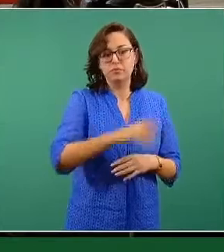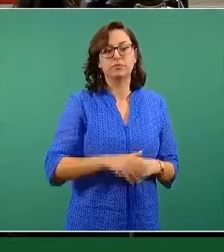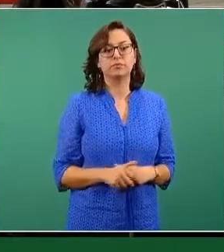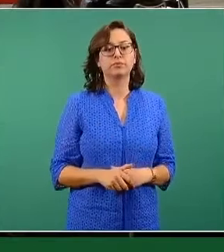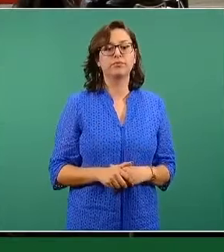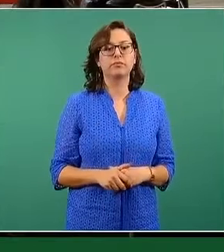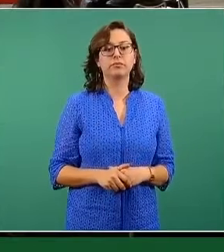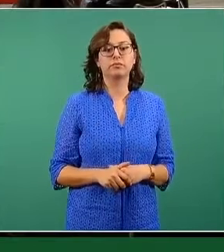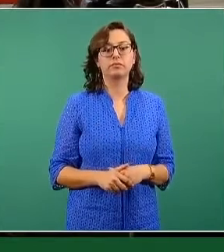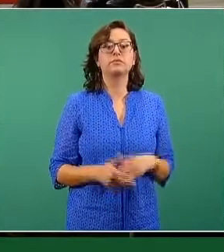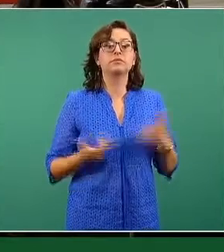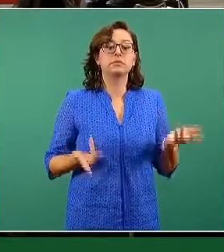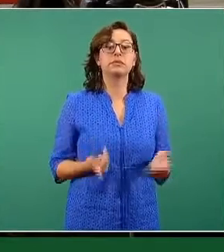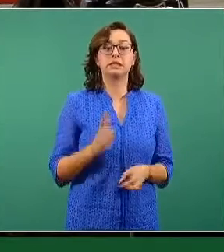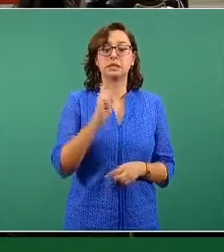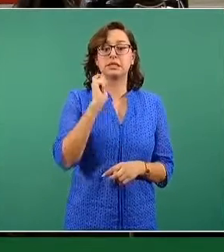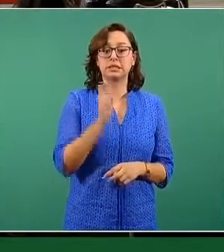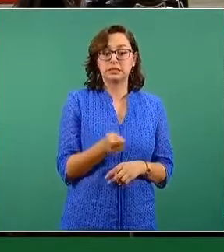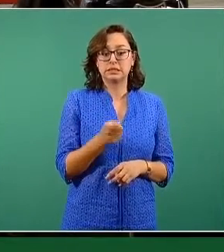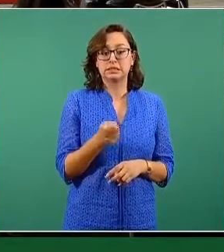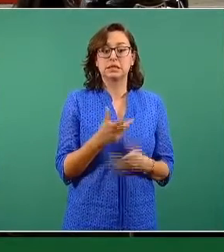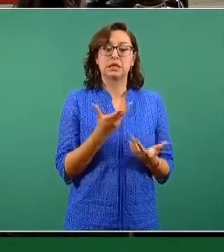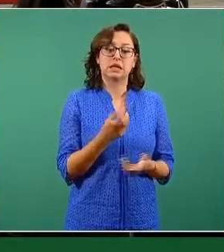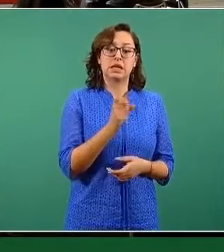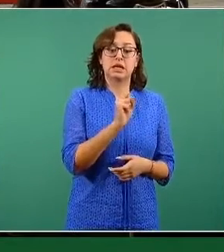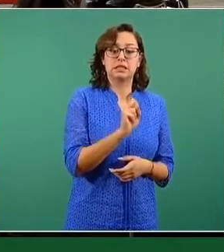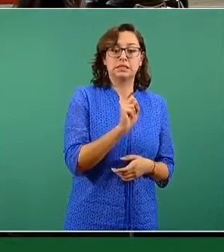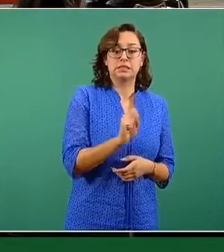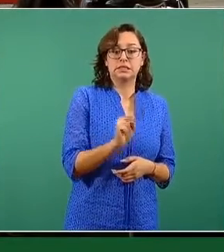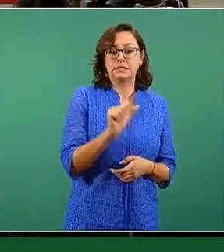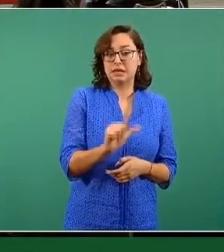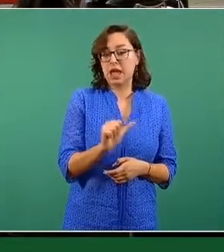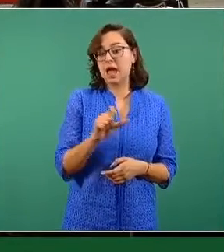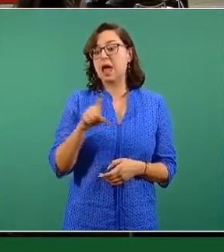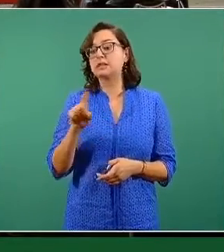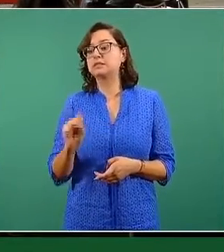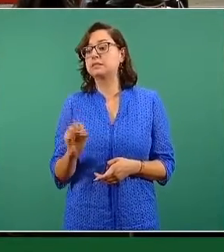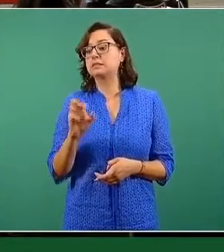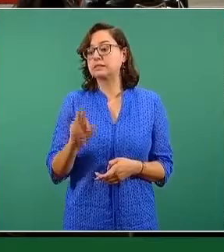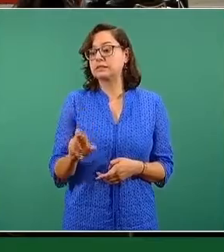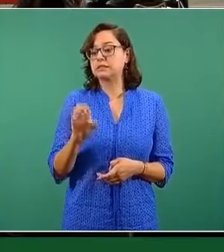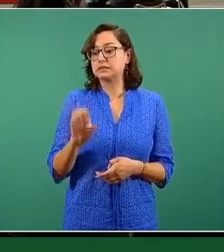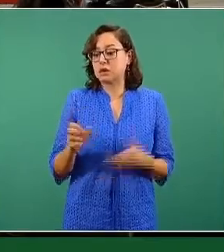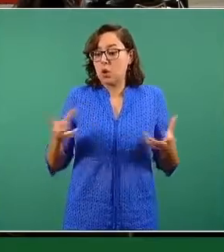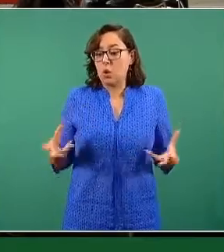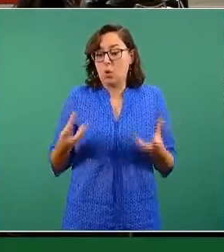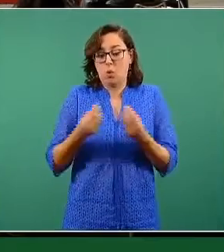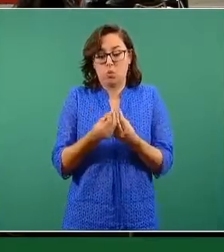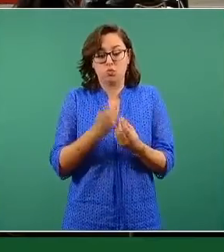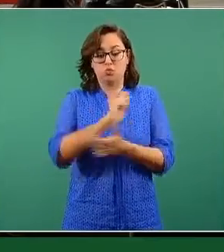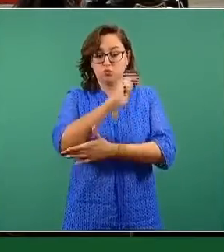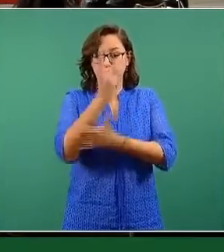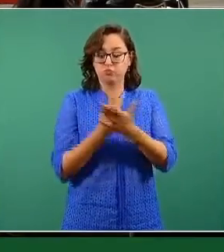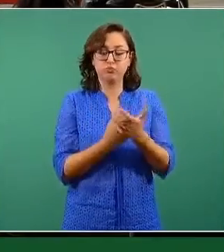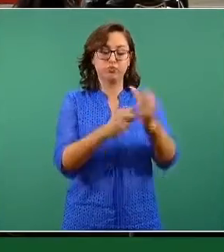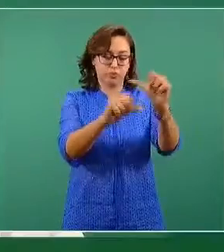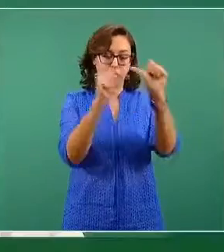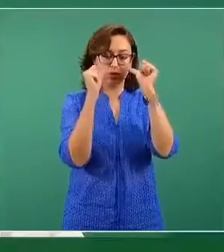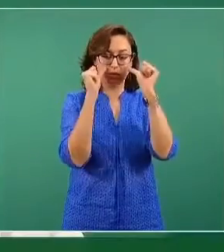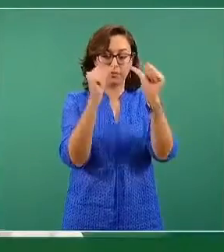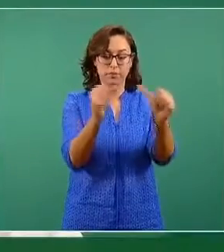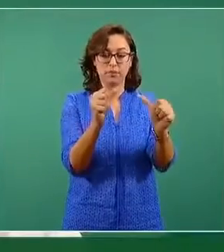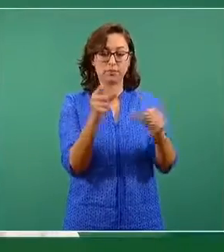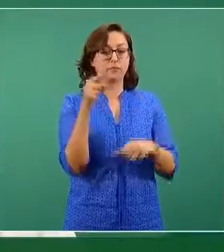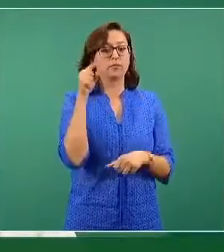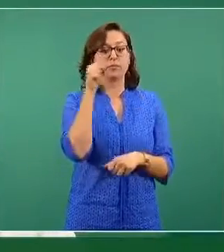conjuntamente la Secretaría de Salud y la Secretaría de Relaciones Exteriores operamos el programa. Es un programa en donde se